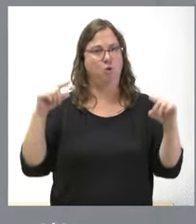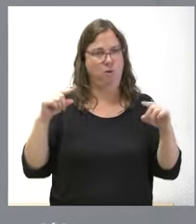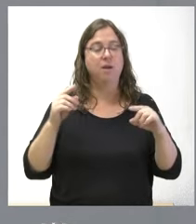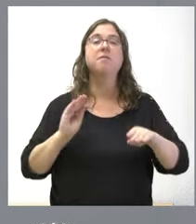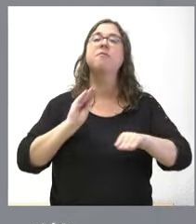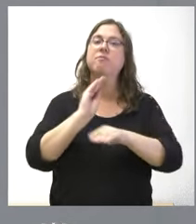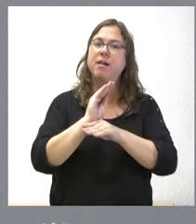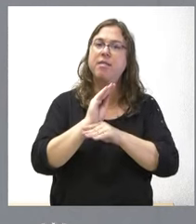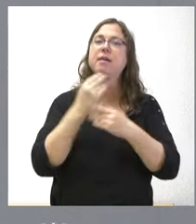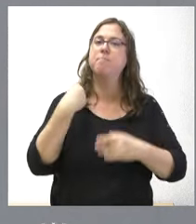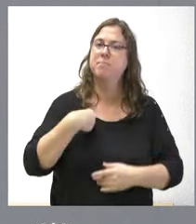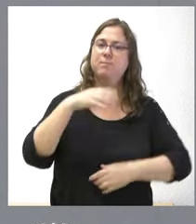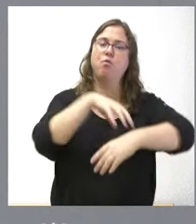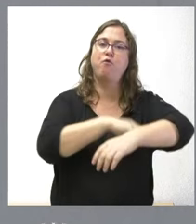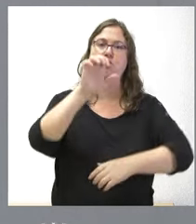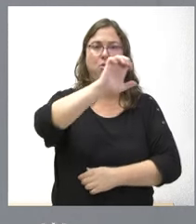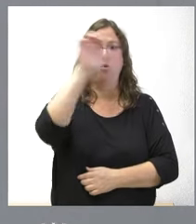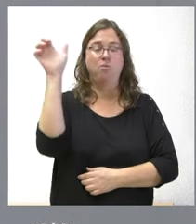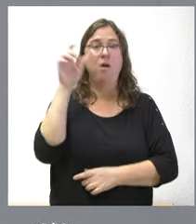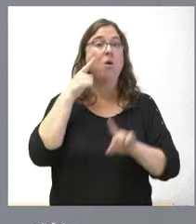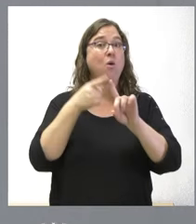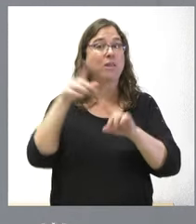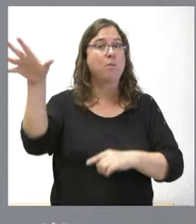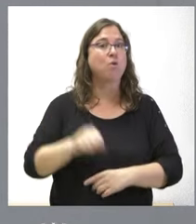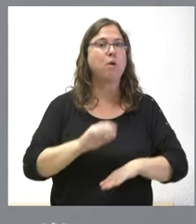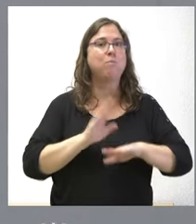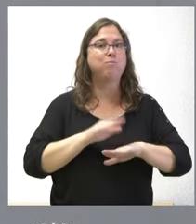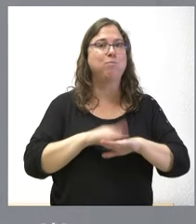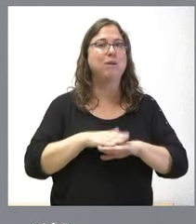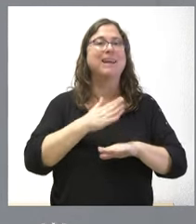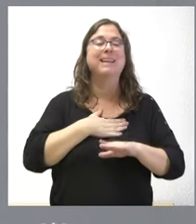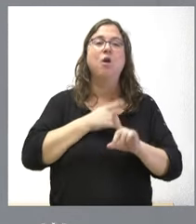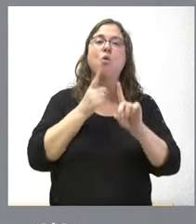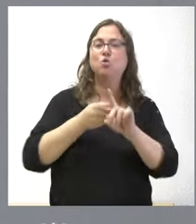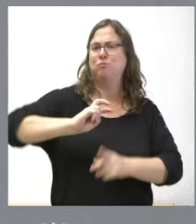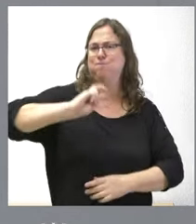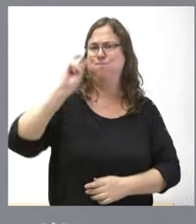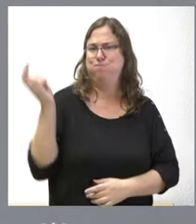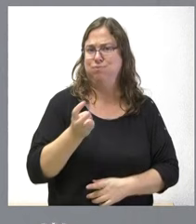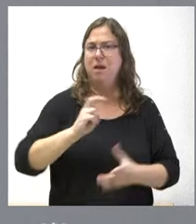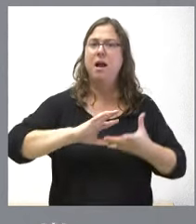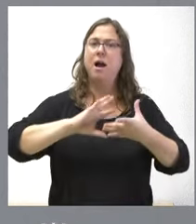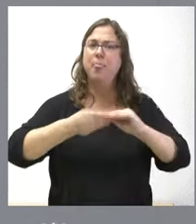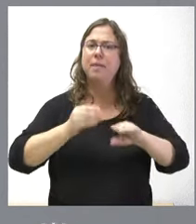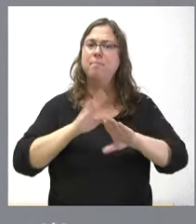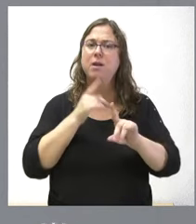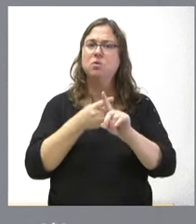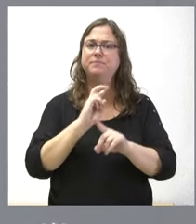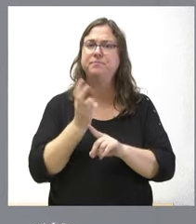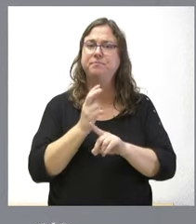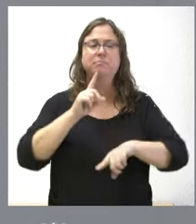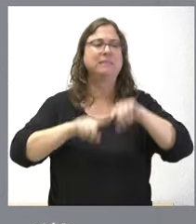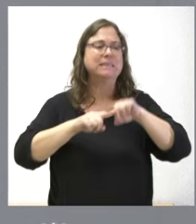fondos europeos. El objetivo de esta adquisición es tener un uso multidisciplinar aplicándose a distintas